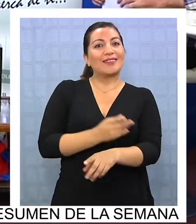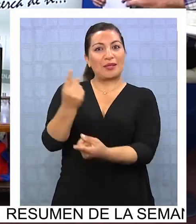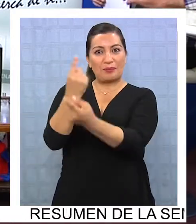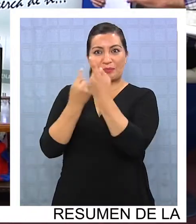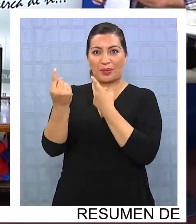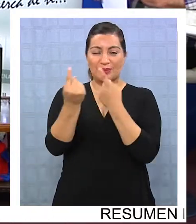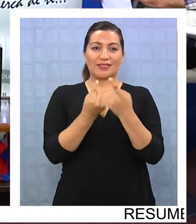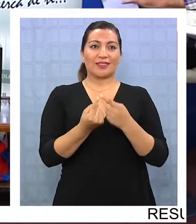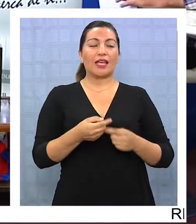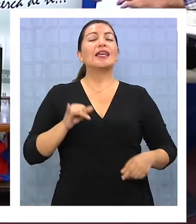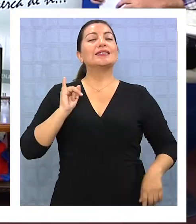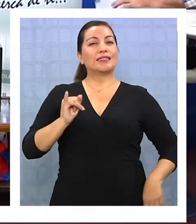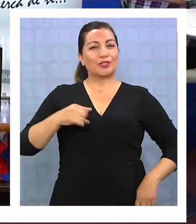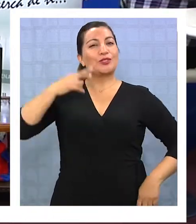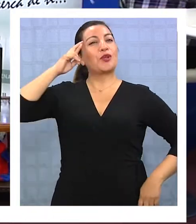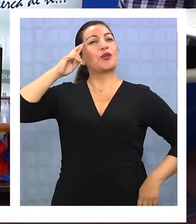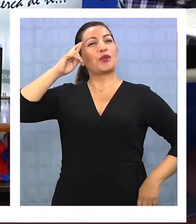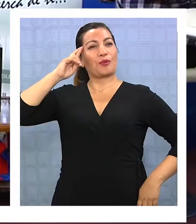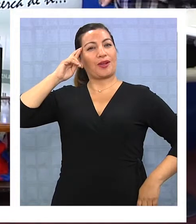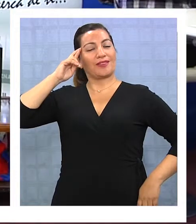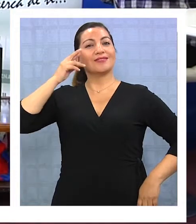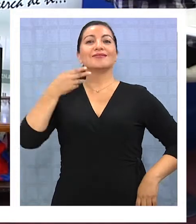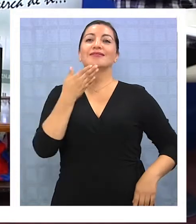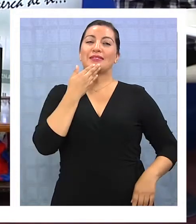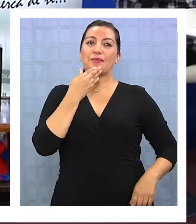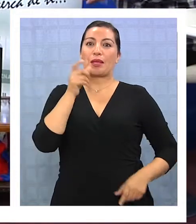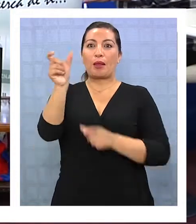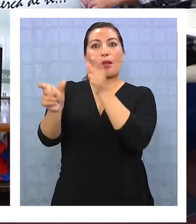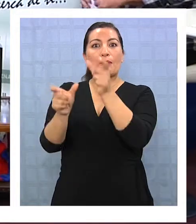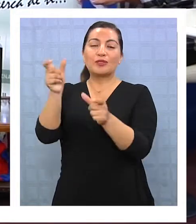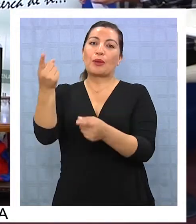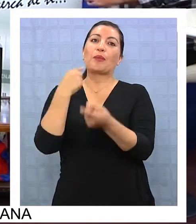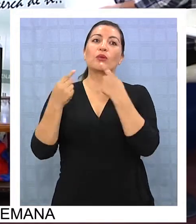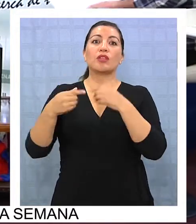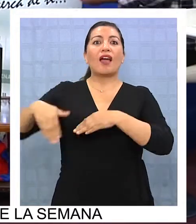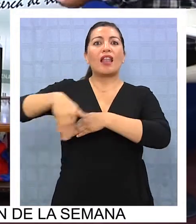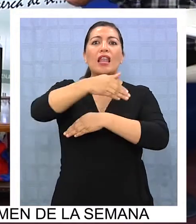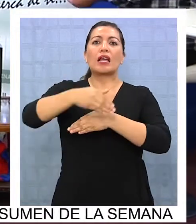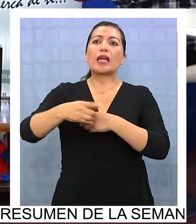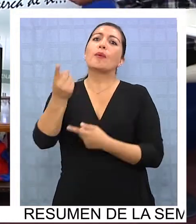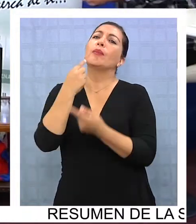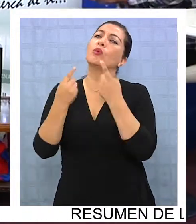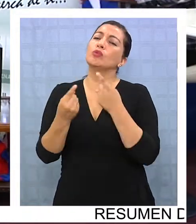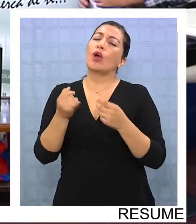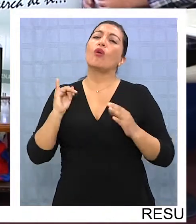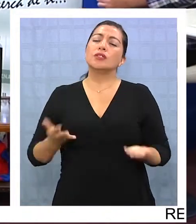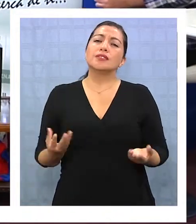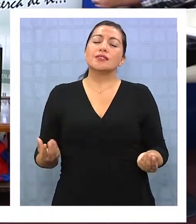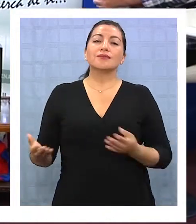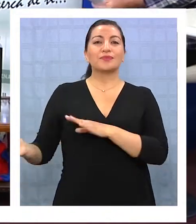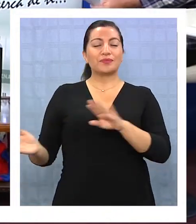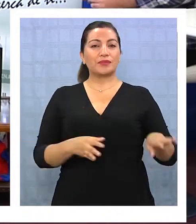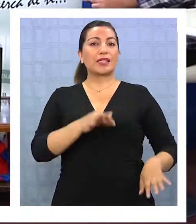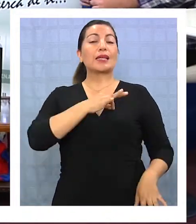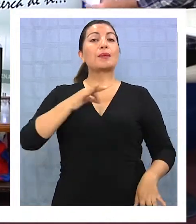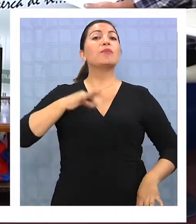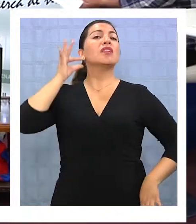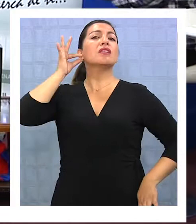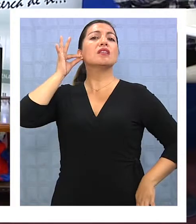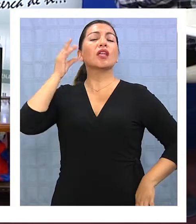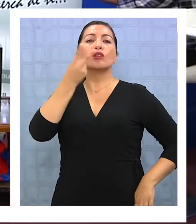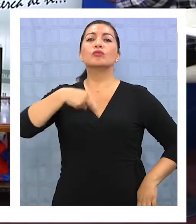estado consultando. Sí, sí, recuerdo perfectamente las otras dos transmisiones era lo que más nos consultaban, incluso en la calle nos decían, oye, la transmisión, qué sé yo. Ministra,